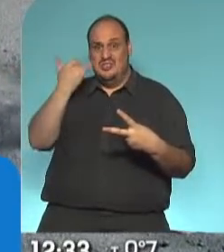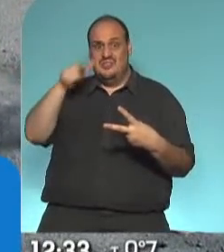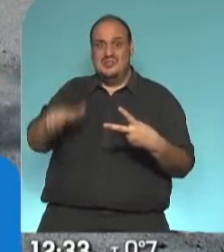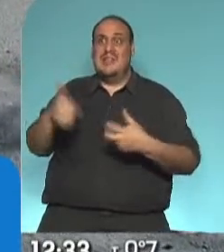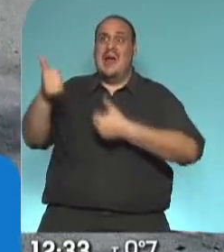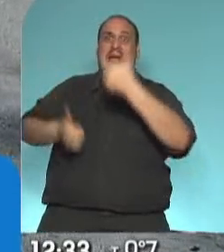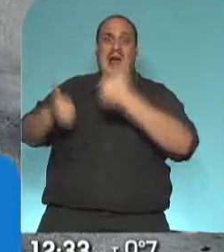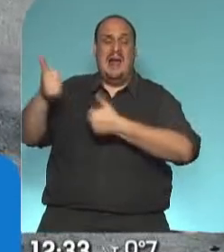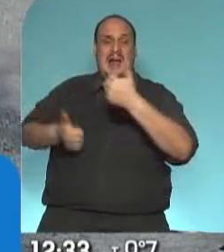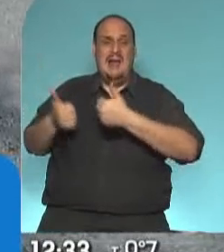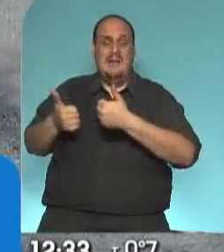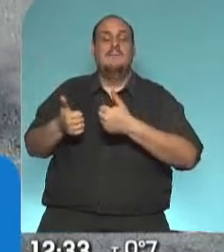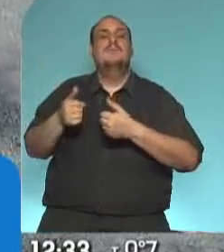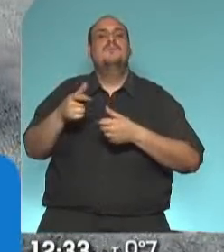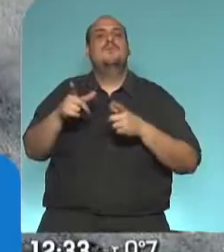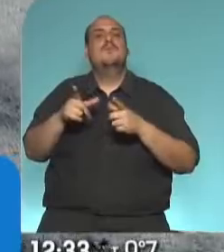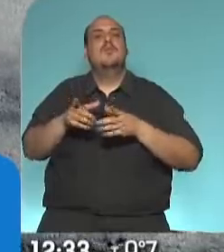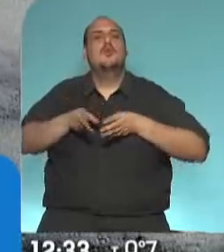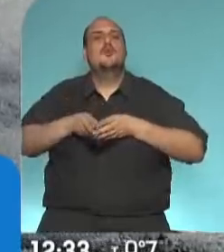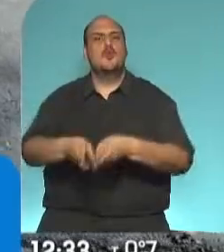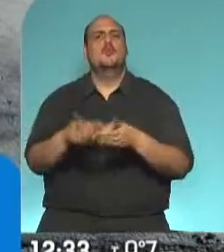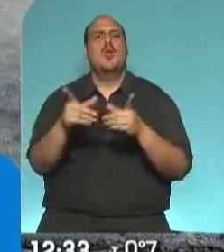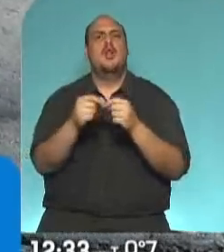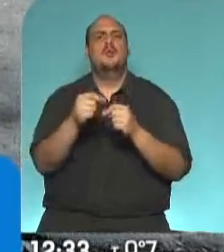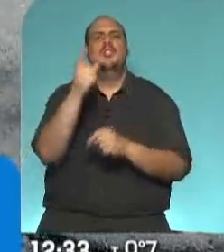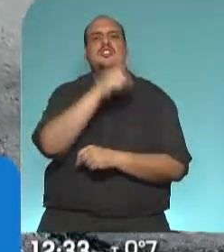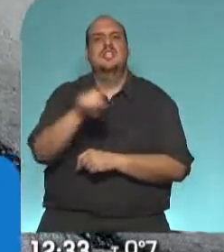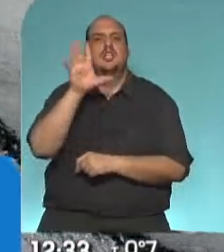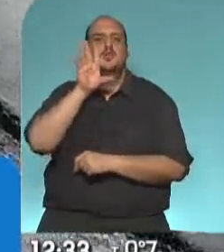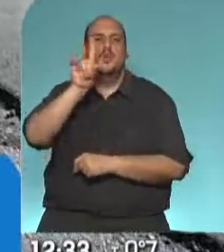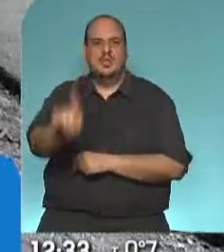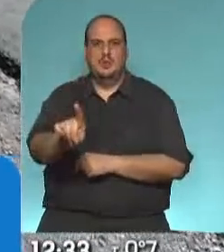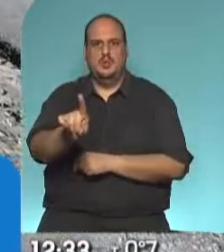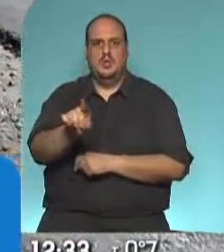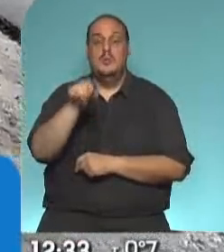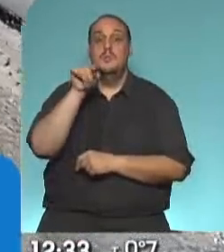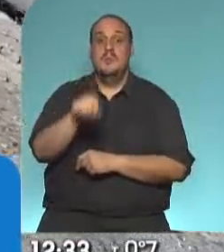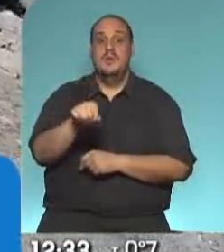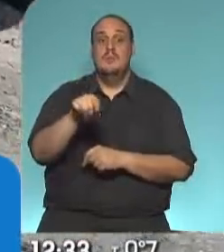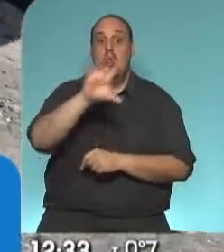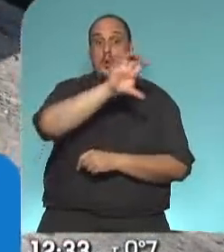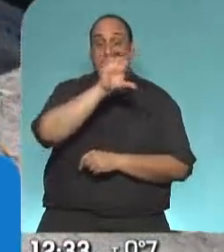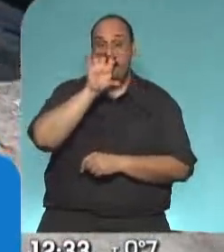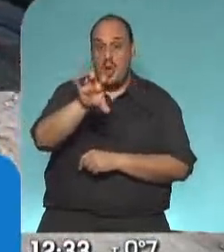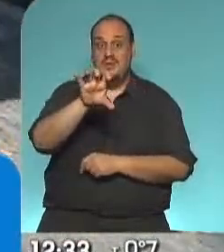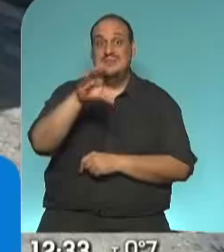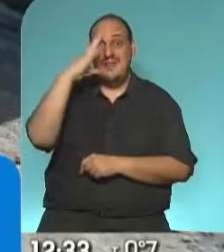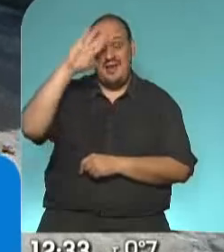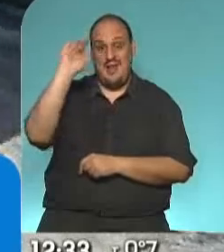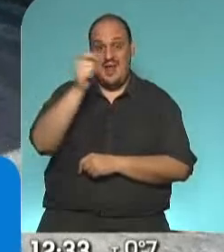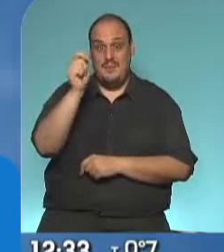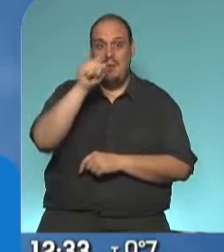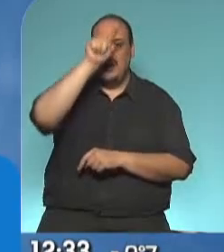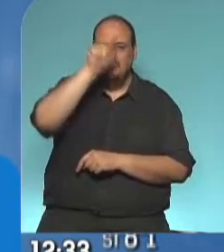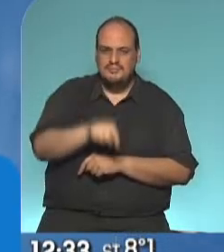licitados, que es la ruta 151, que también cruza de norte a sur la provincia de La Pampa, y la ruta